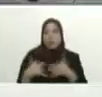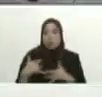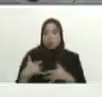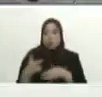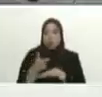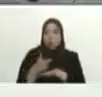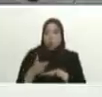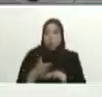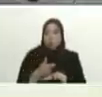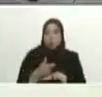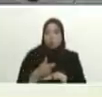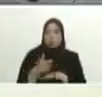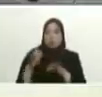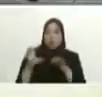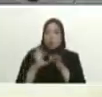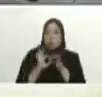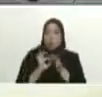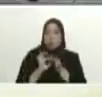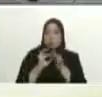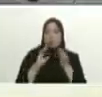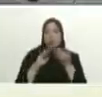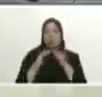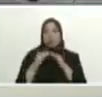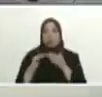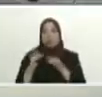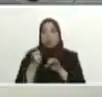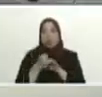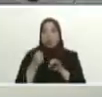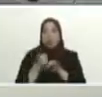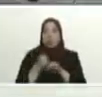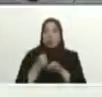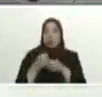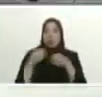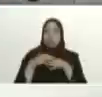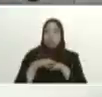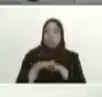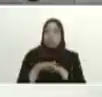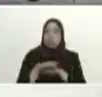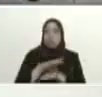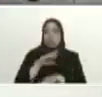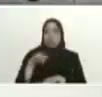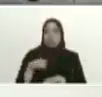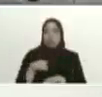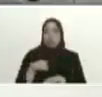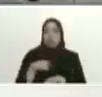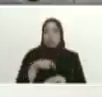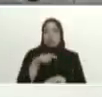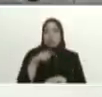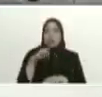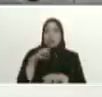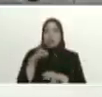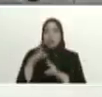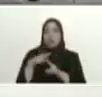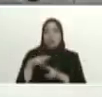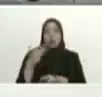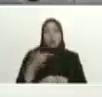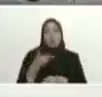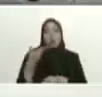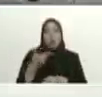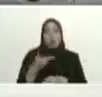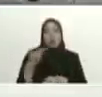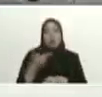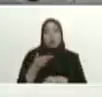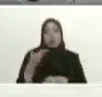han estado unidos allí verdaderamente y ustedes organizados Sara lo más importante